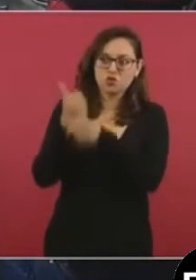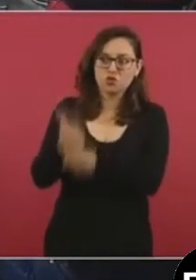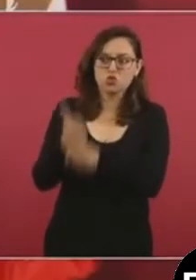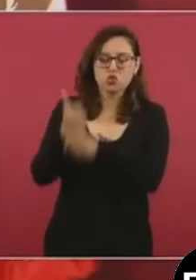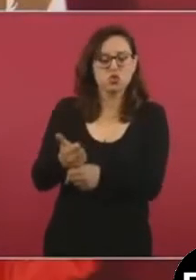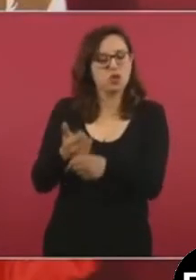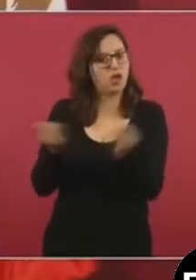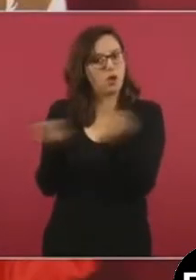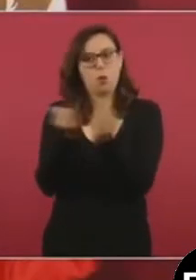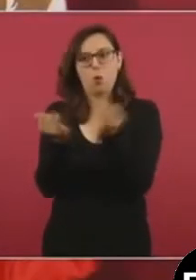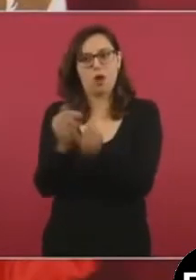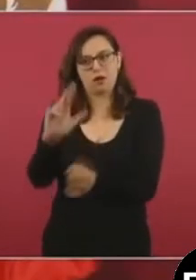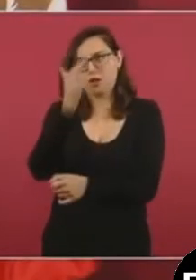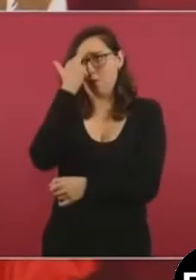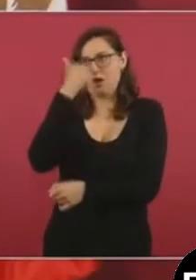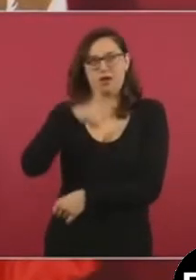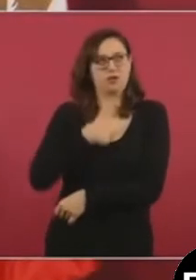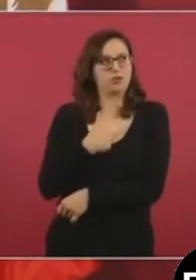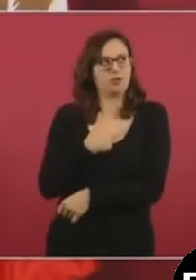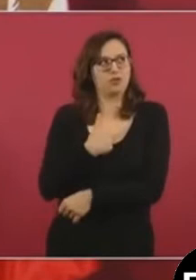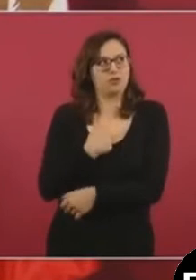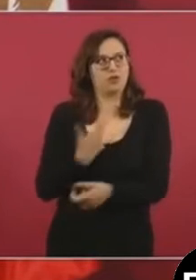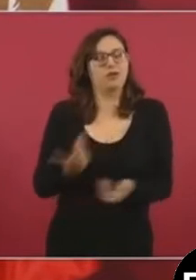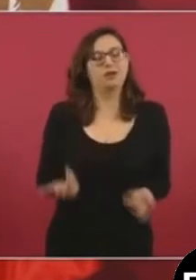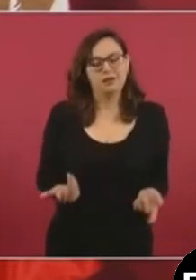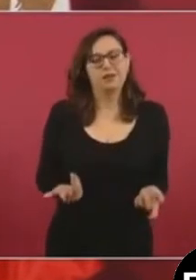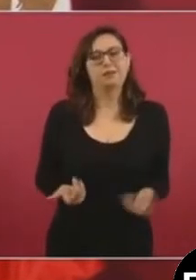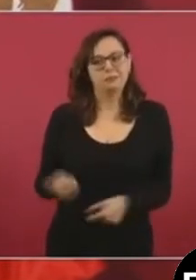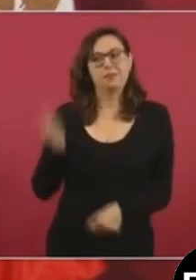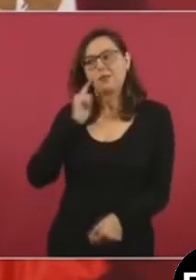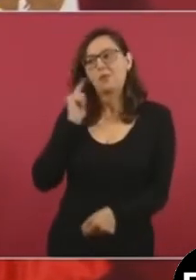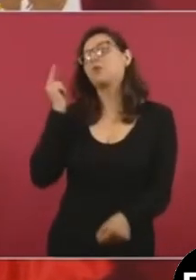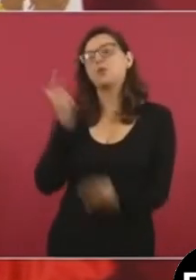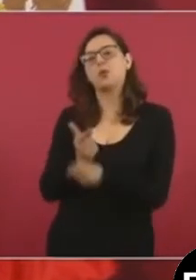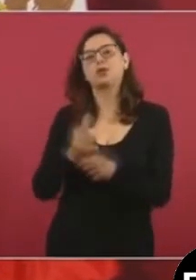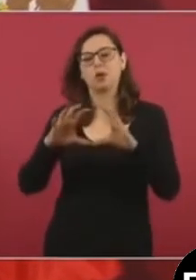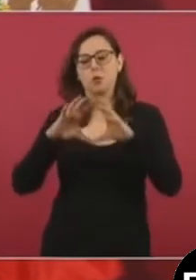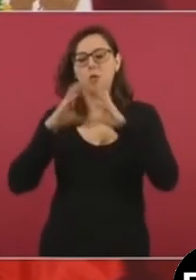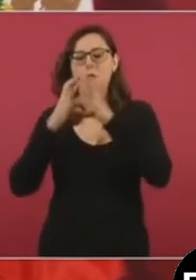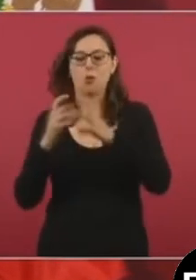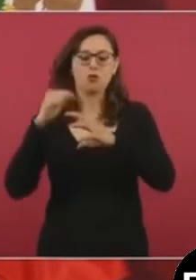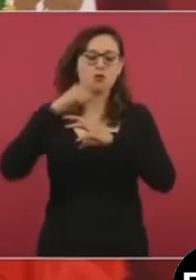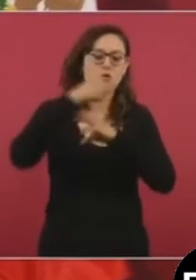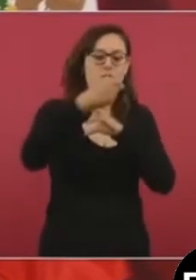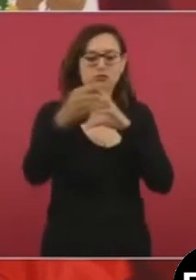más para decir, en cualquier lugar de la tierra donde hay